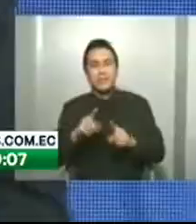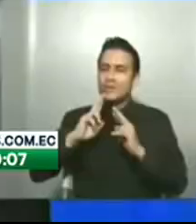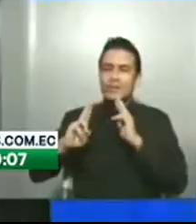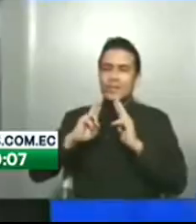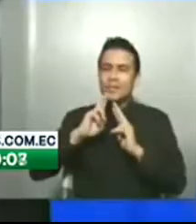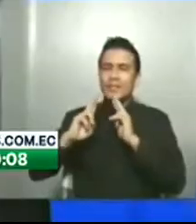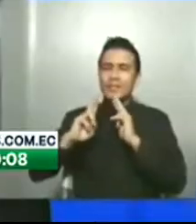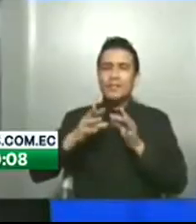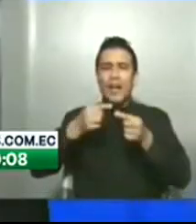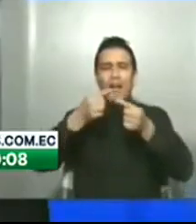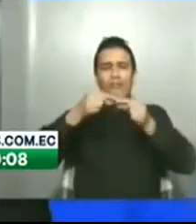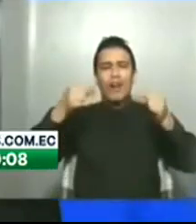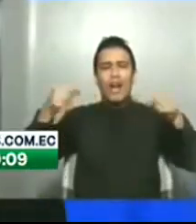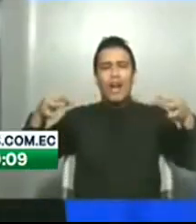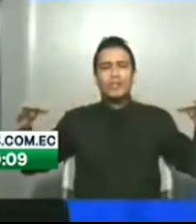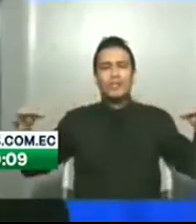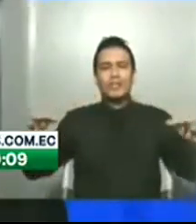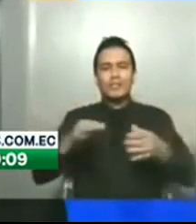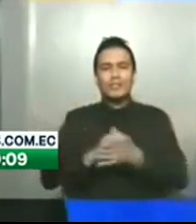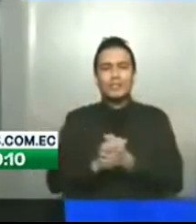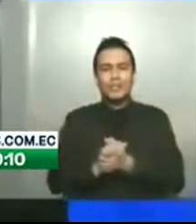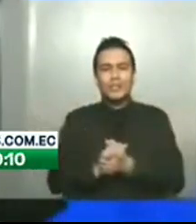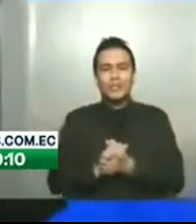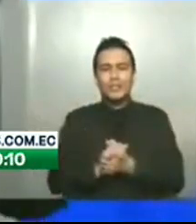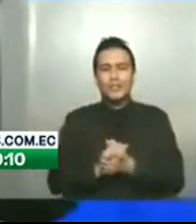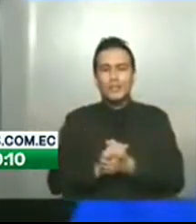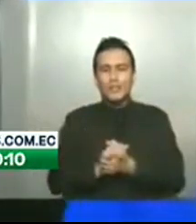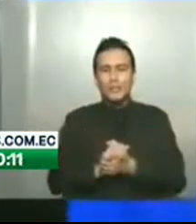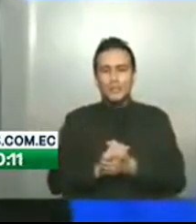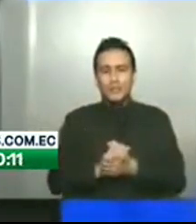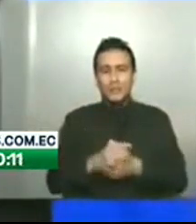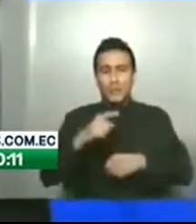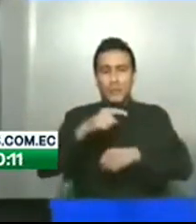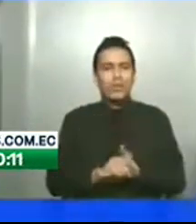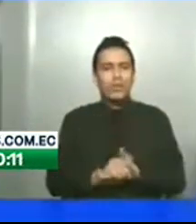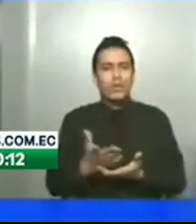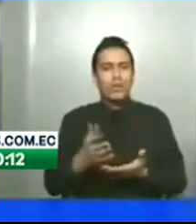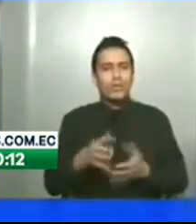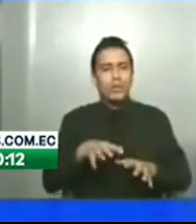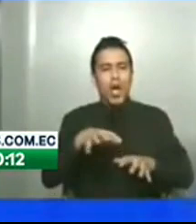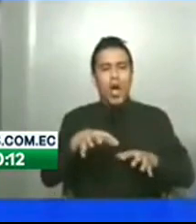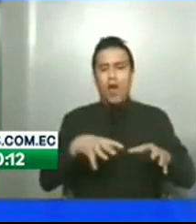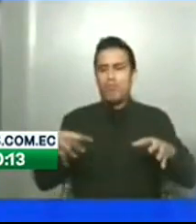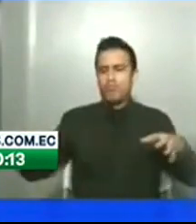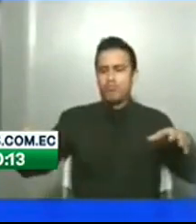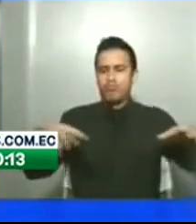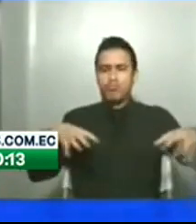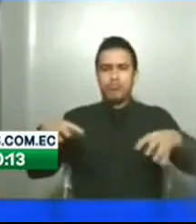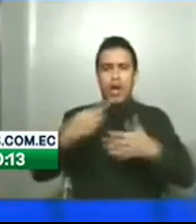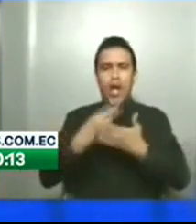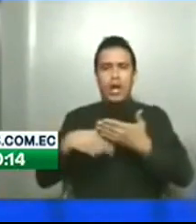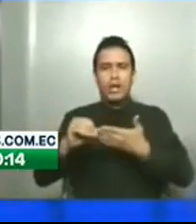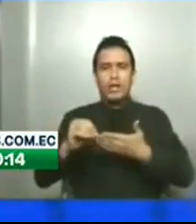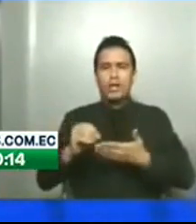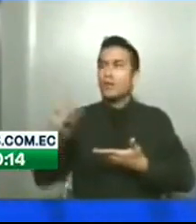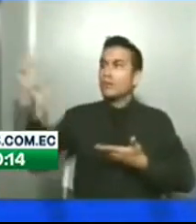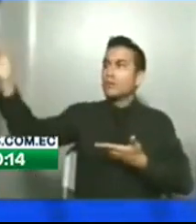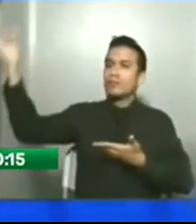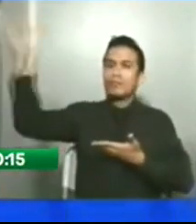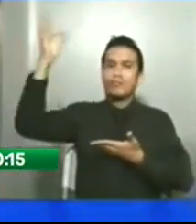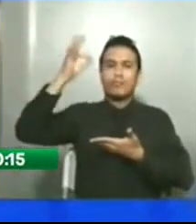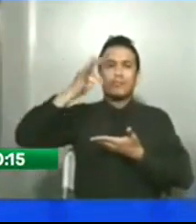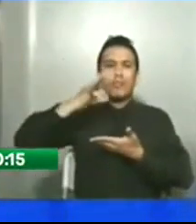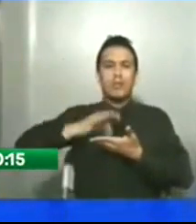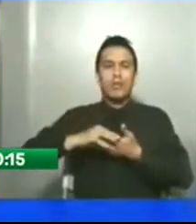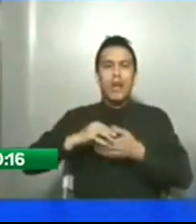Pero en el otro grupo Héctor Banegas, el movimiento Mover Liza 35, interpeló al aspirante a prefecto de la Liza 33, el movimiento